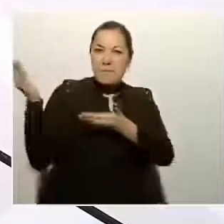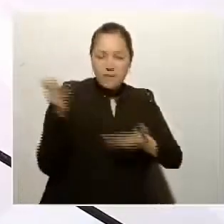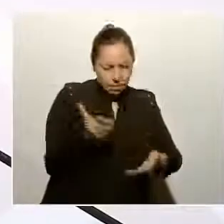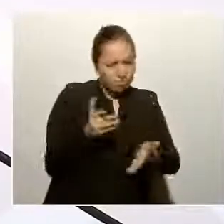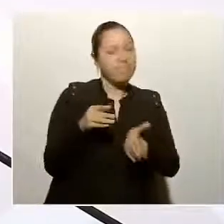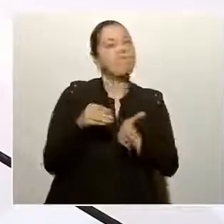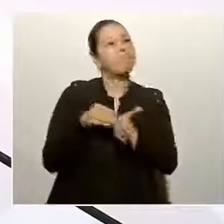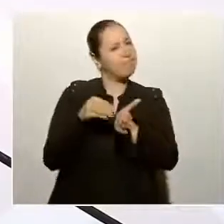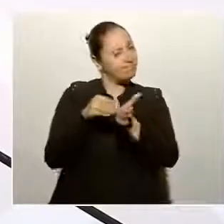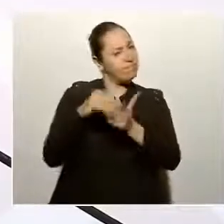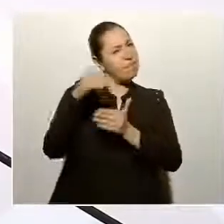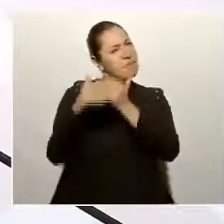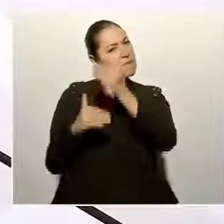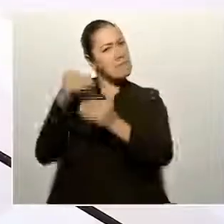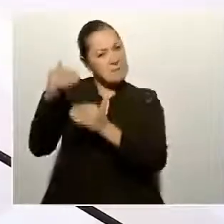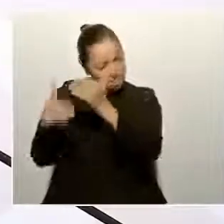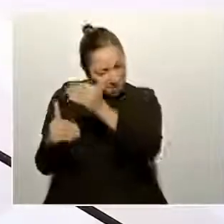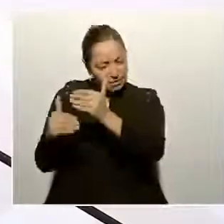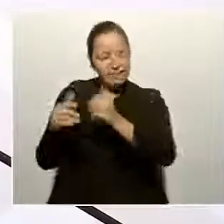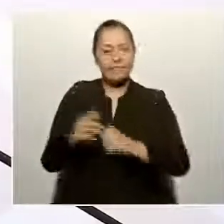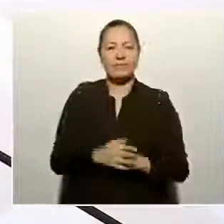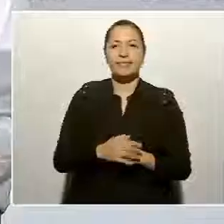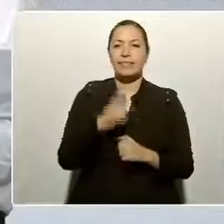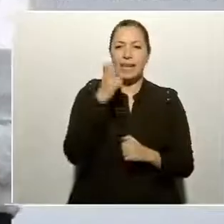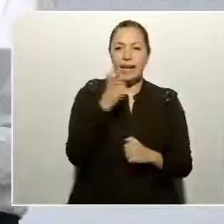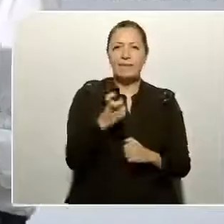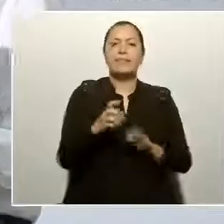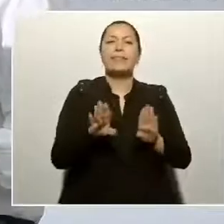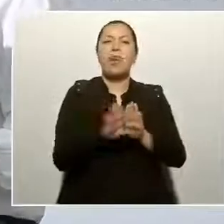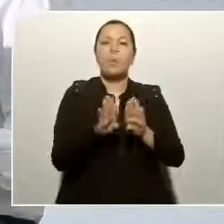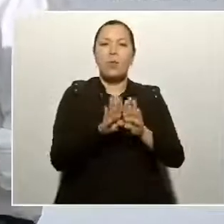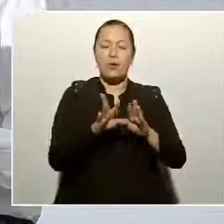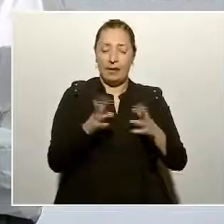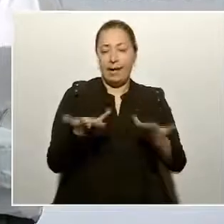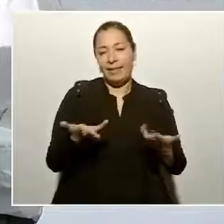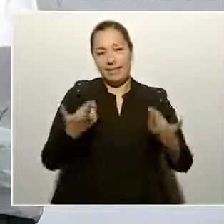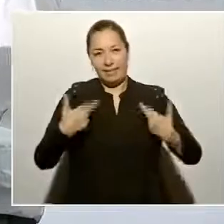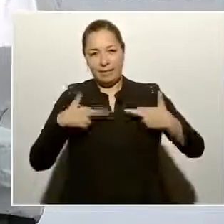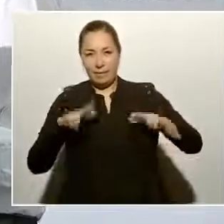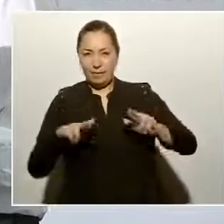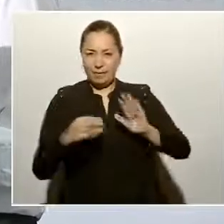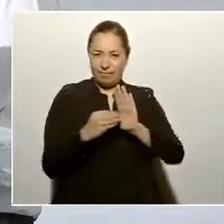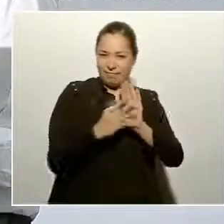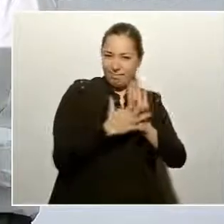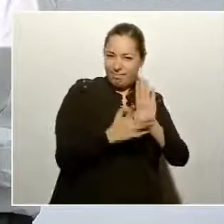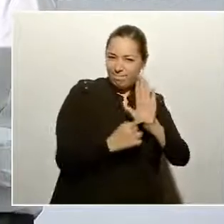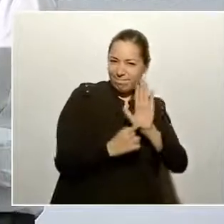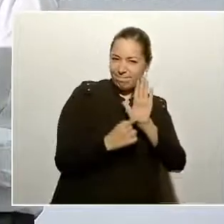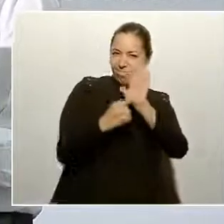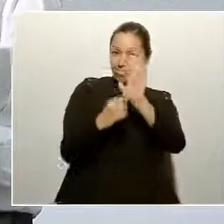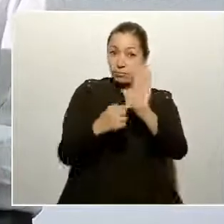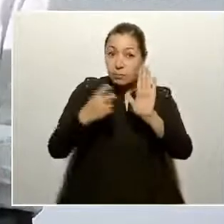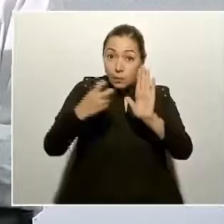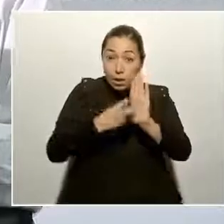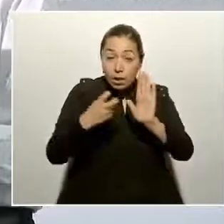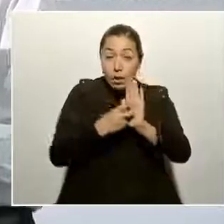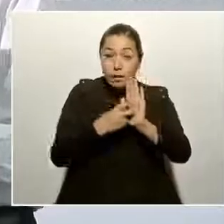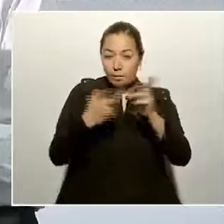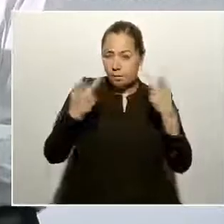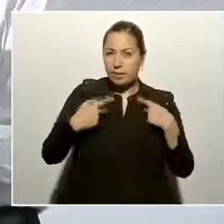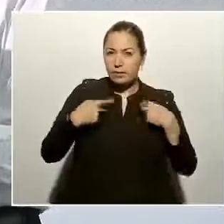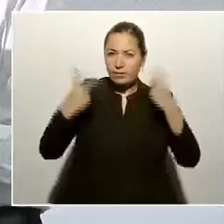representando. Es uno de los destinos turísticos más